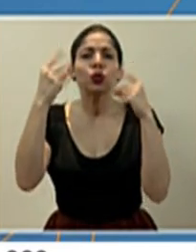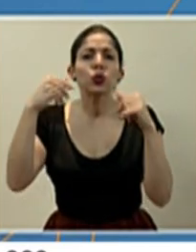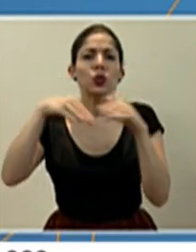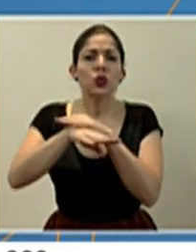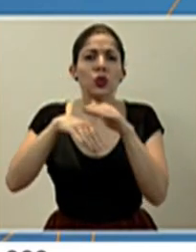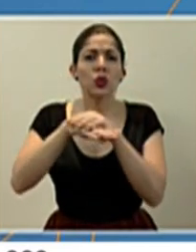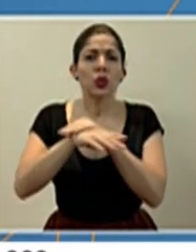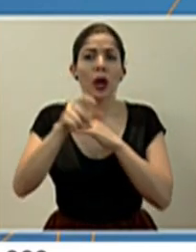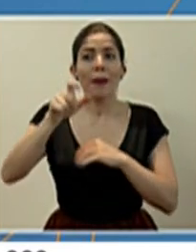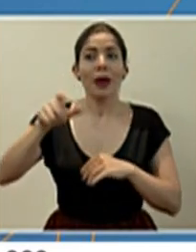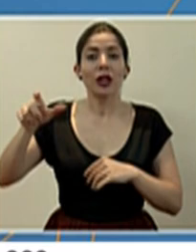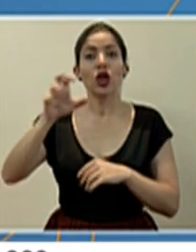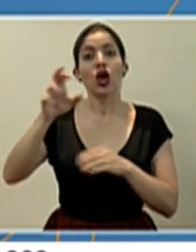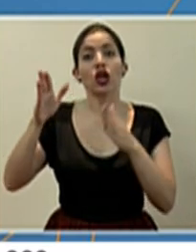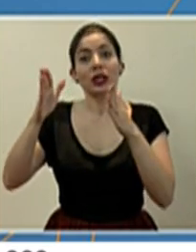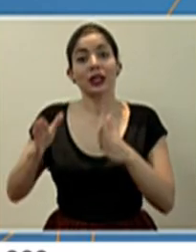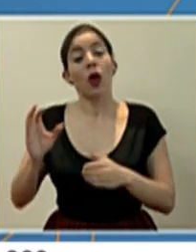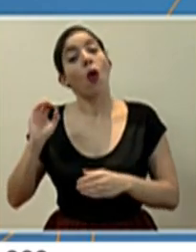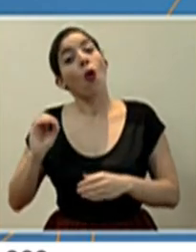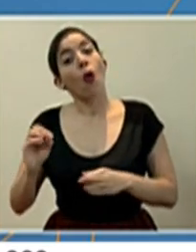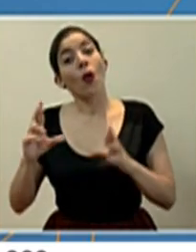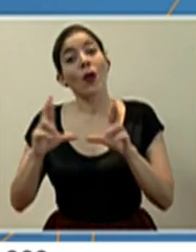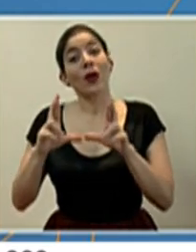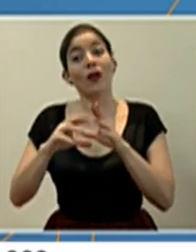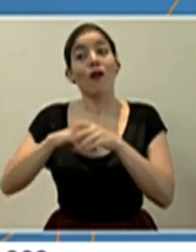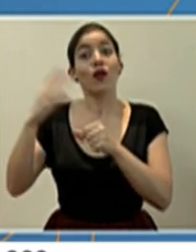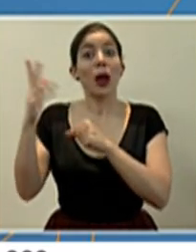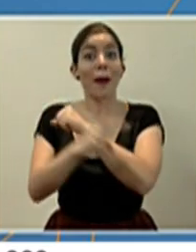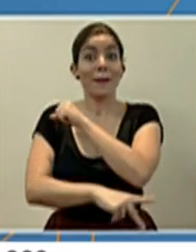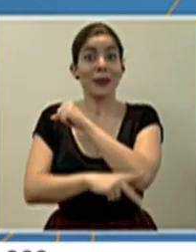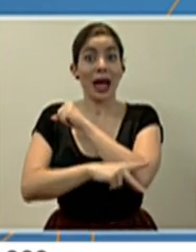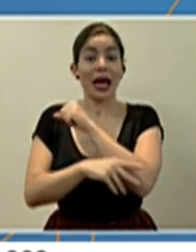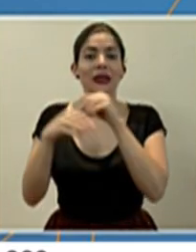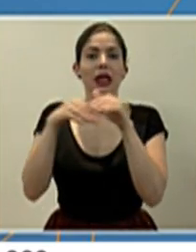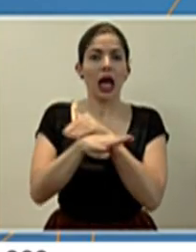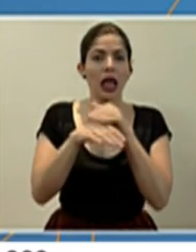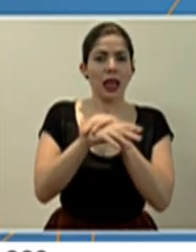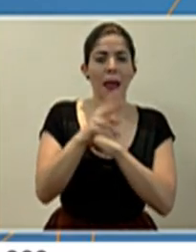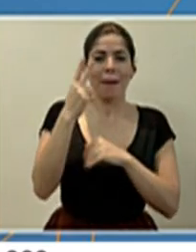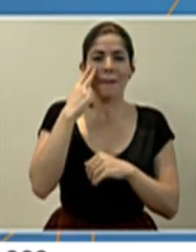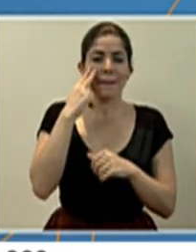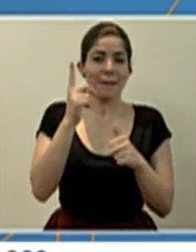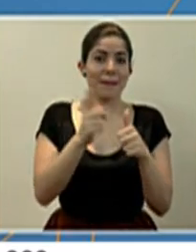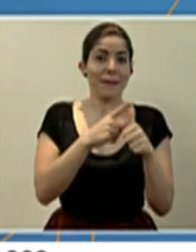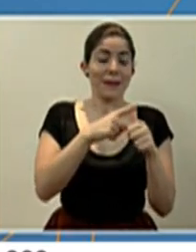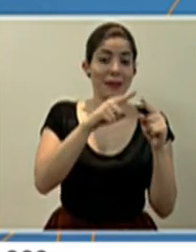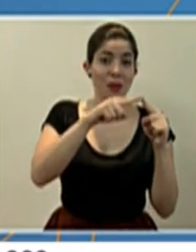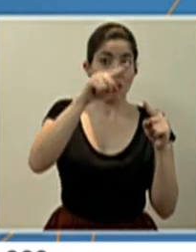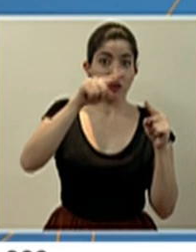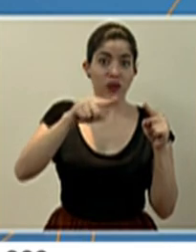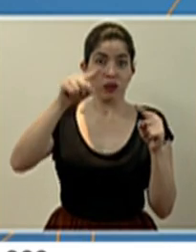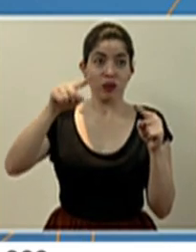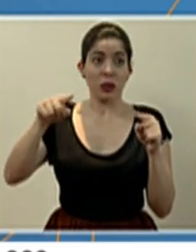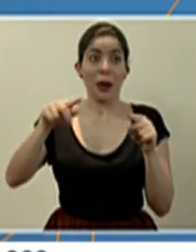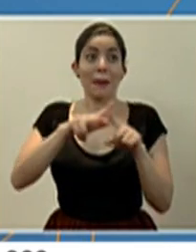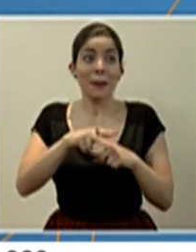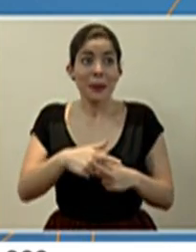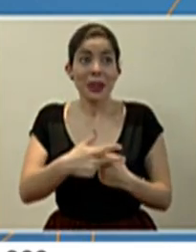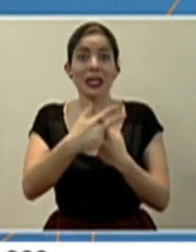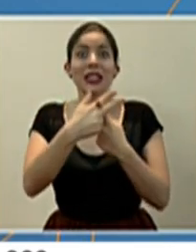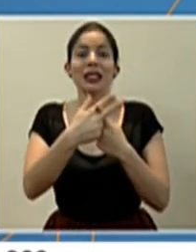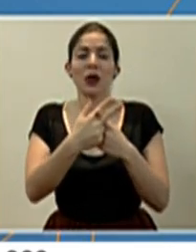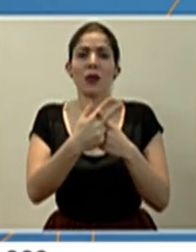costarricenses o residentes que estaban fuera del país y que estuvieron ingresando. Como pueden ver en la primera parte de la gráfica, al principio tuvimos